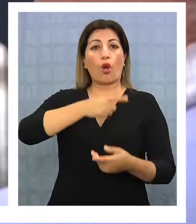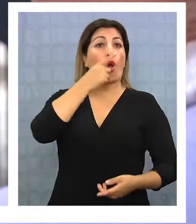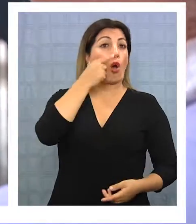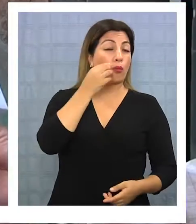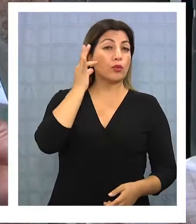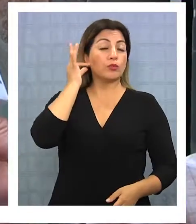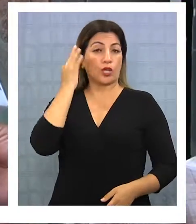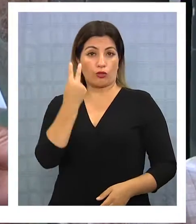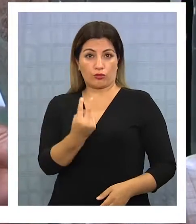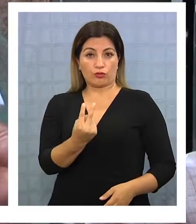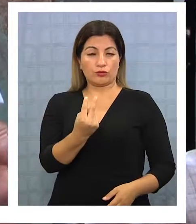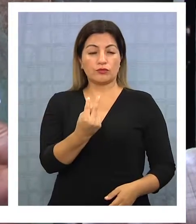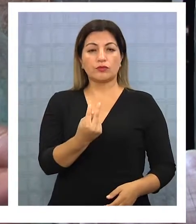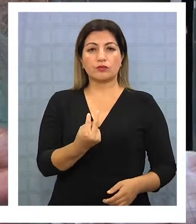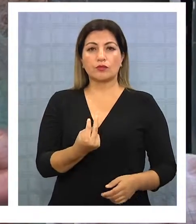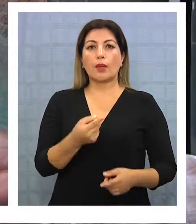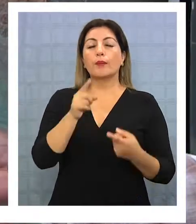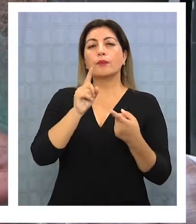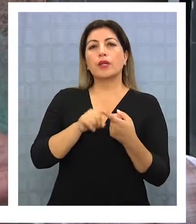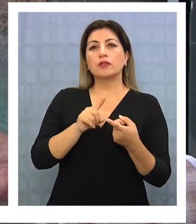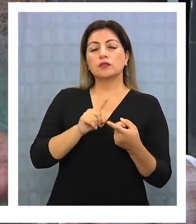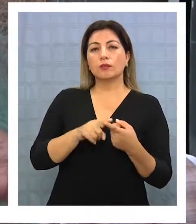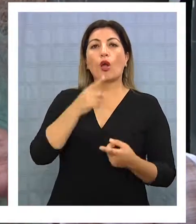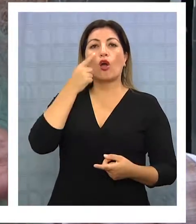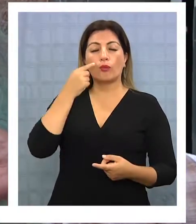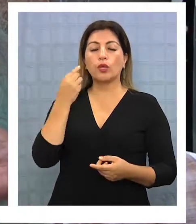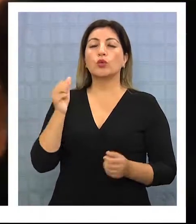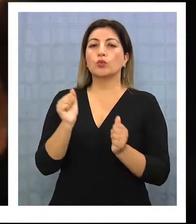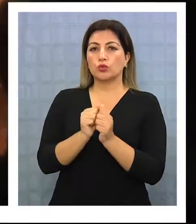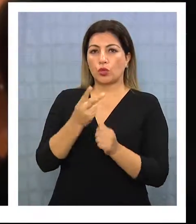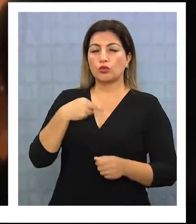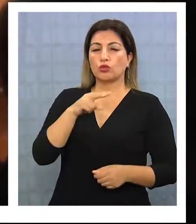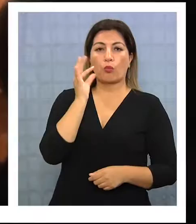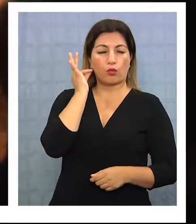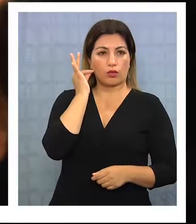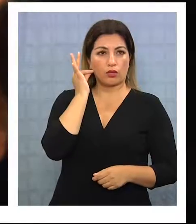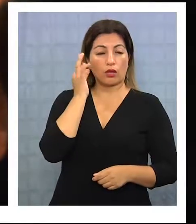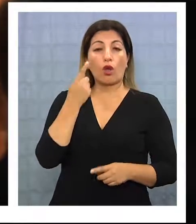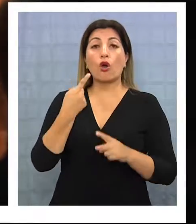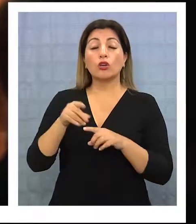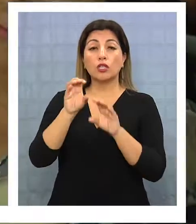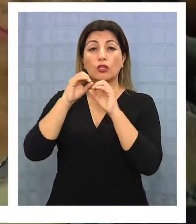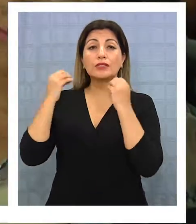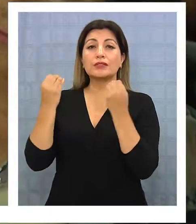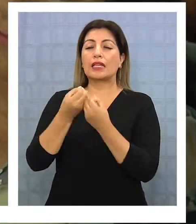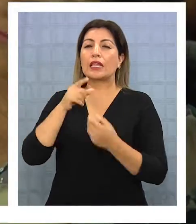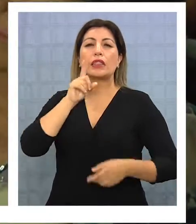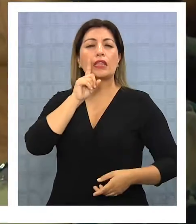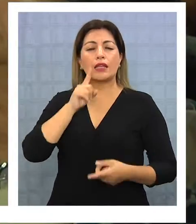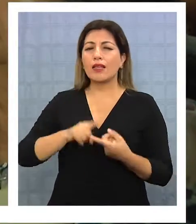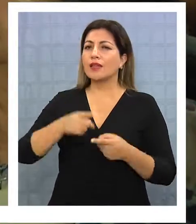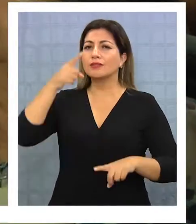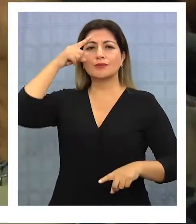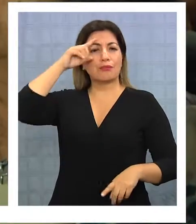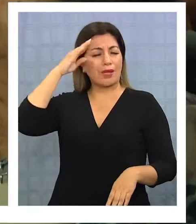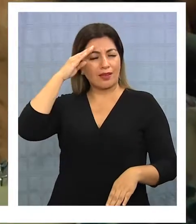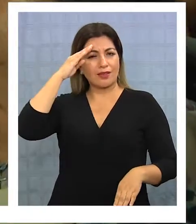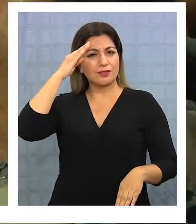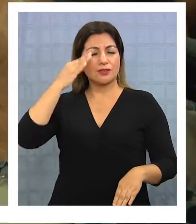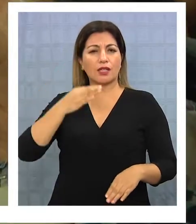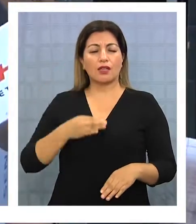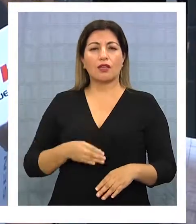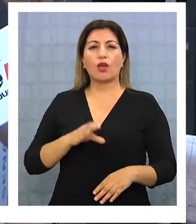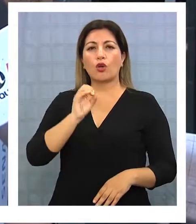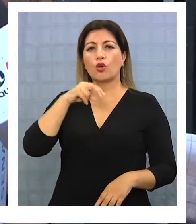hombres y mujeres. Si participan los hombres, están bien con nosotros. Otras organizaciones ya tienen experiencias de concursos